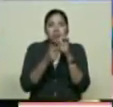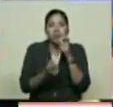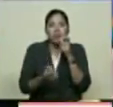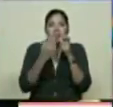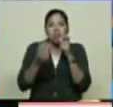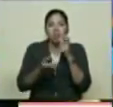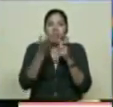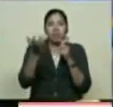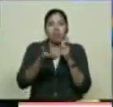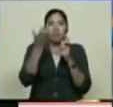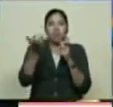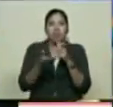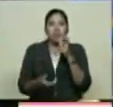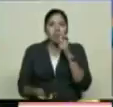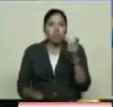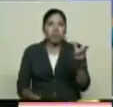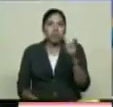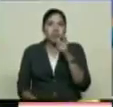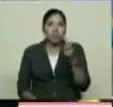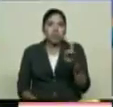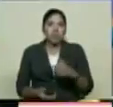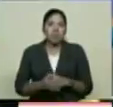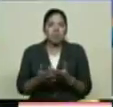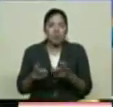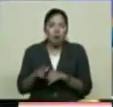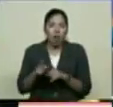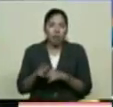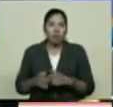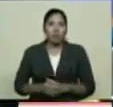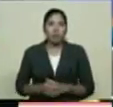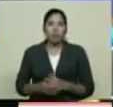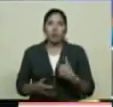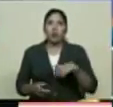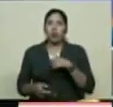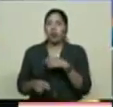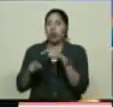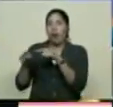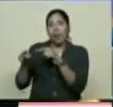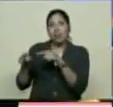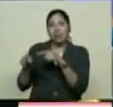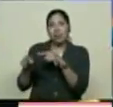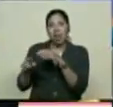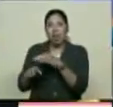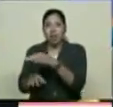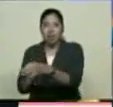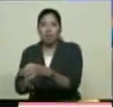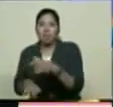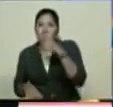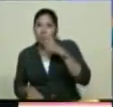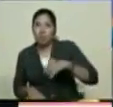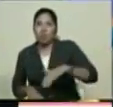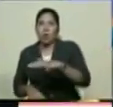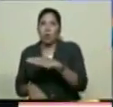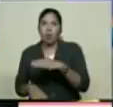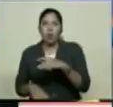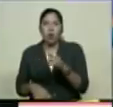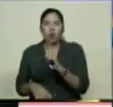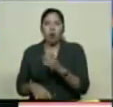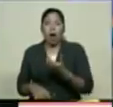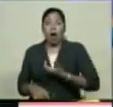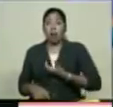invitación Bueno, allá estamos trabajando, no somos, ni siquiera nos vemos como alcalde Somos personas con un poquito más de responsabilidad